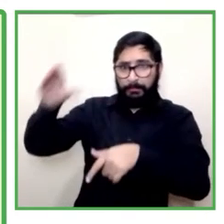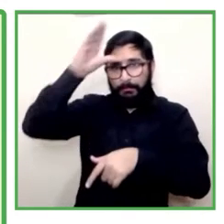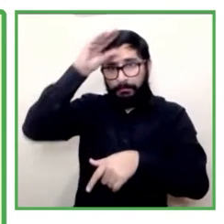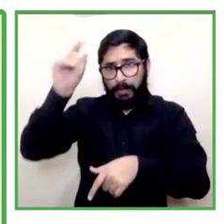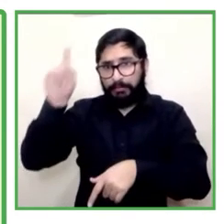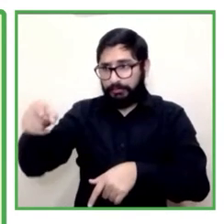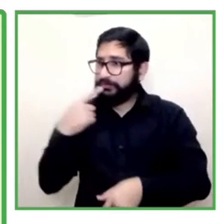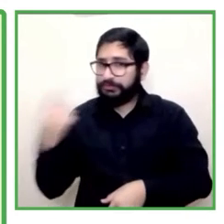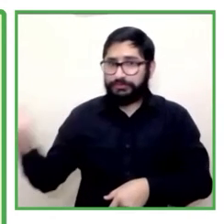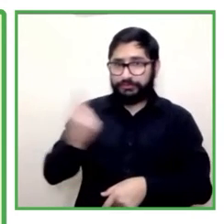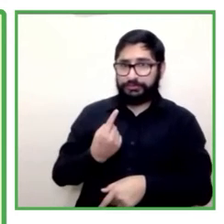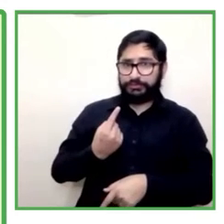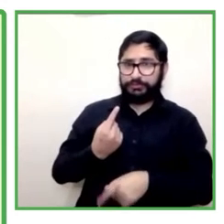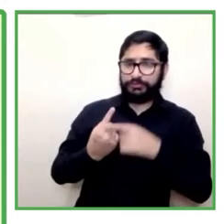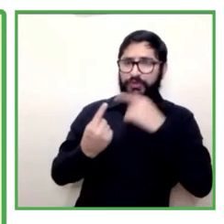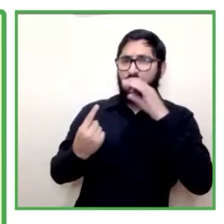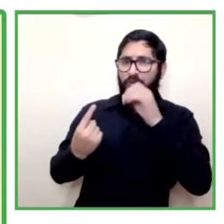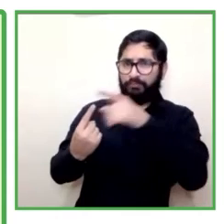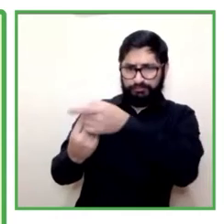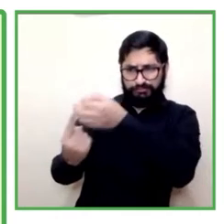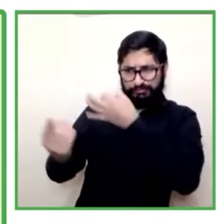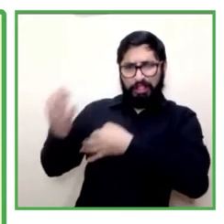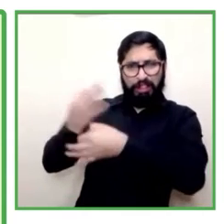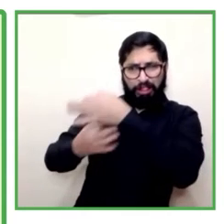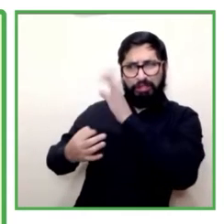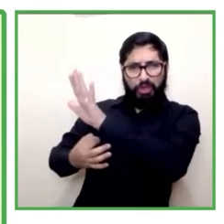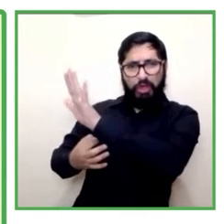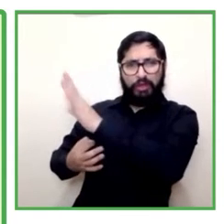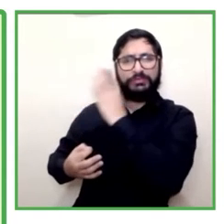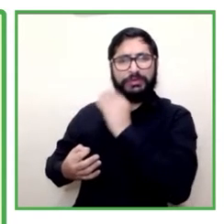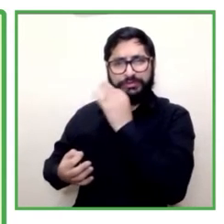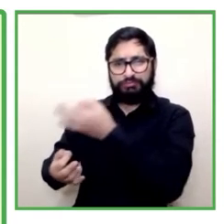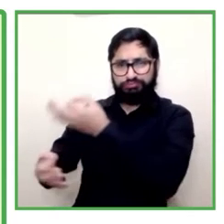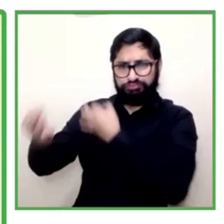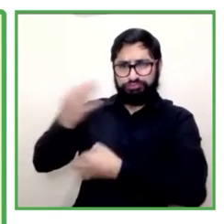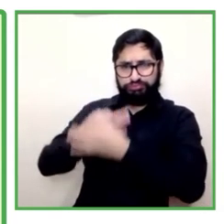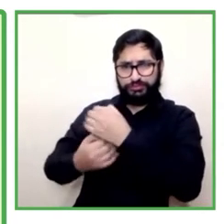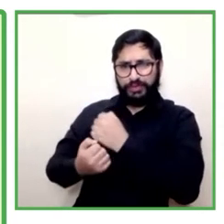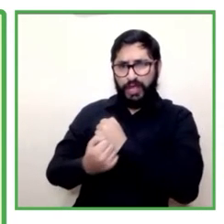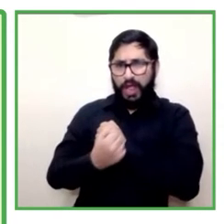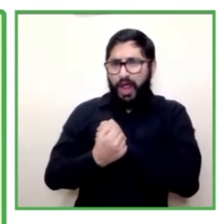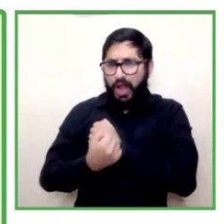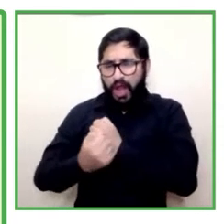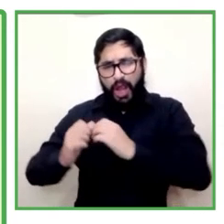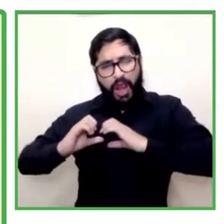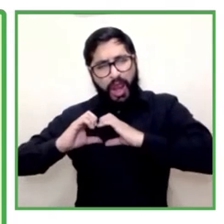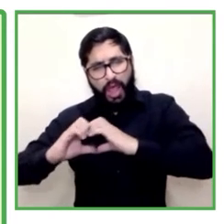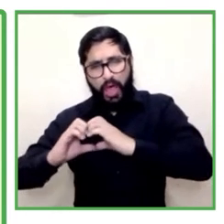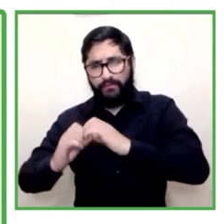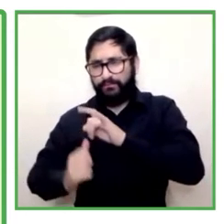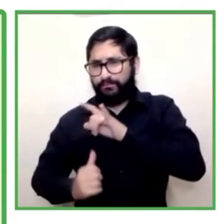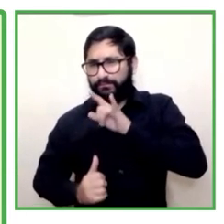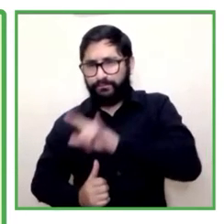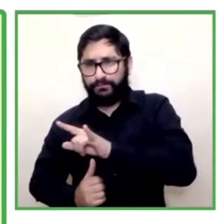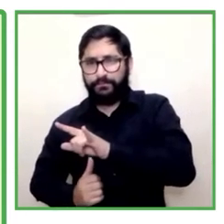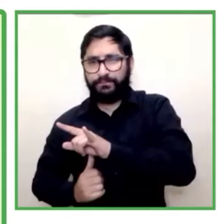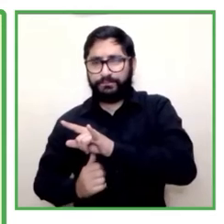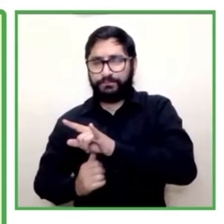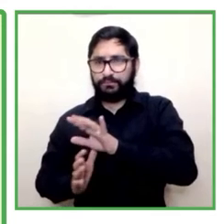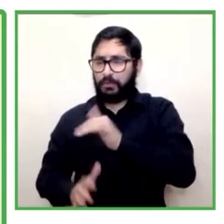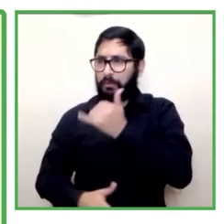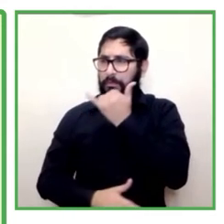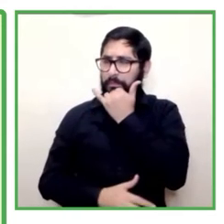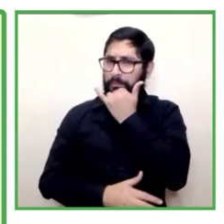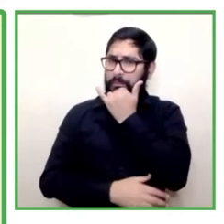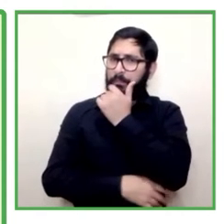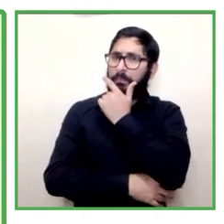es lo que nosotros estamos tratando de hacer con este espacio cooperativista. Entonces, ¿cuáles son los pasos que hemos tenido que hacer nosotros para construir una cooperativa? Todos